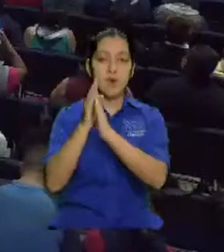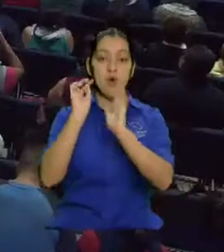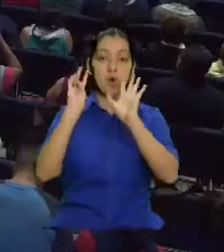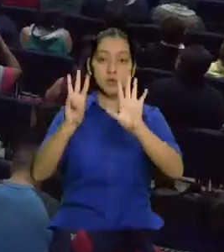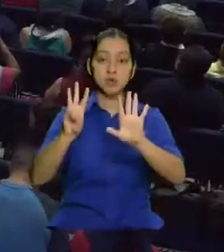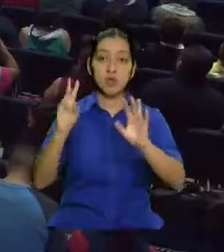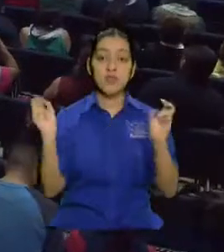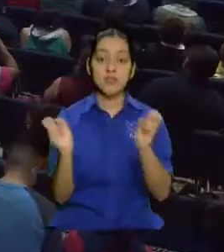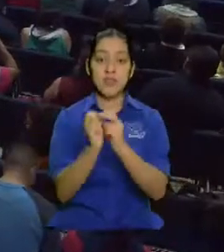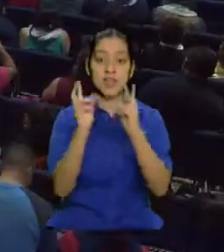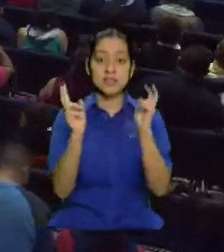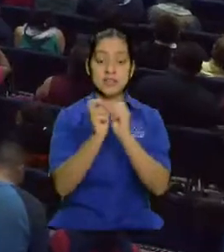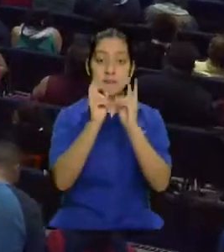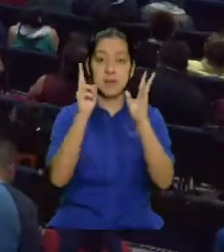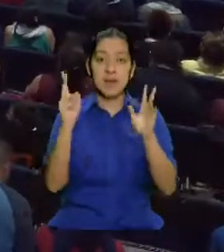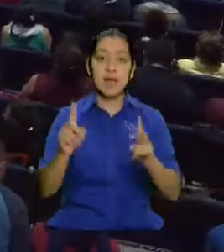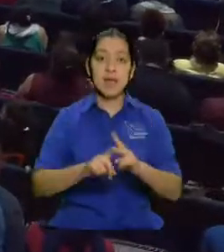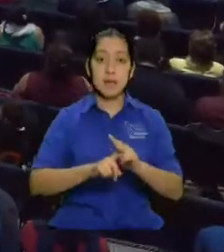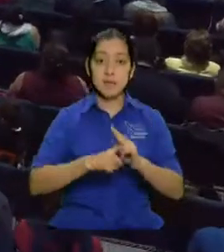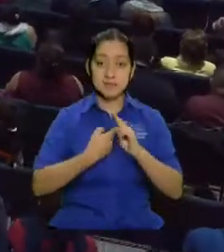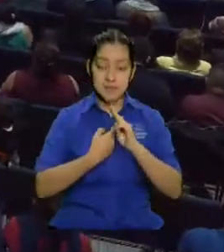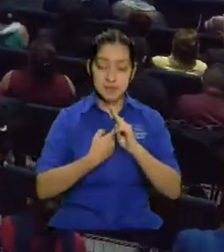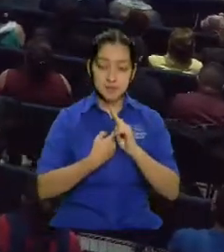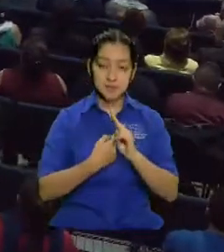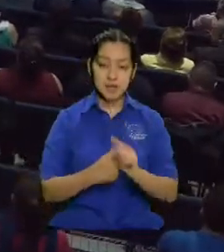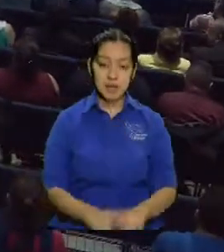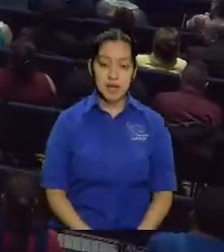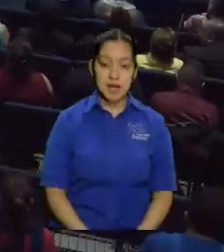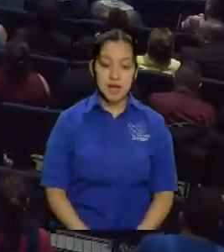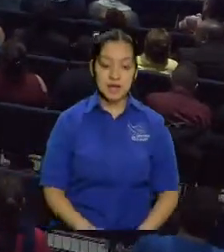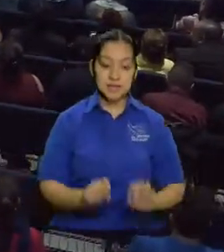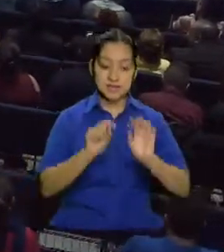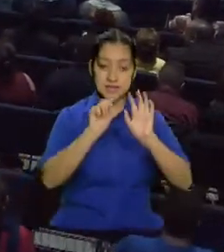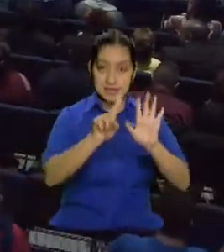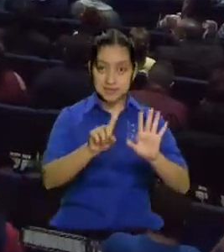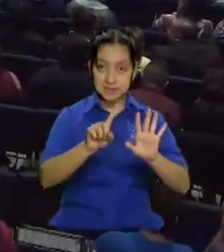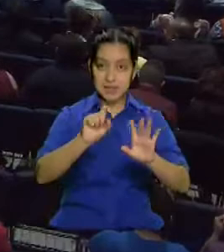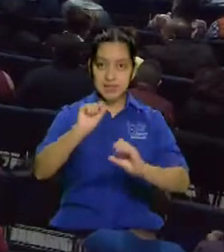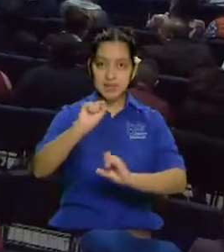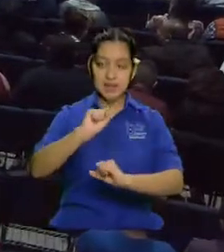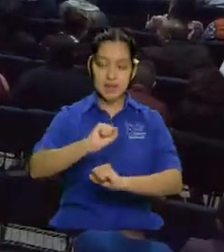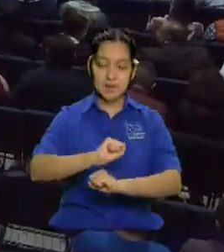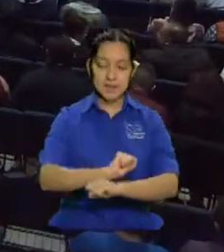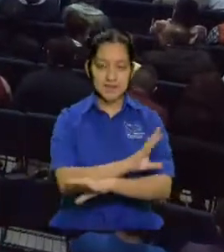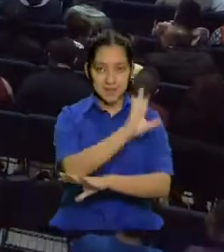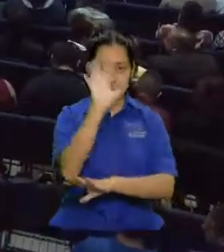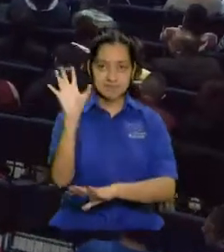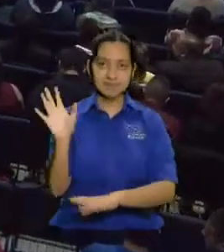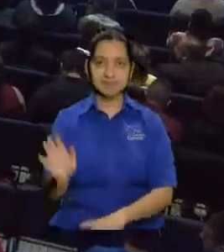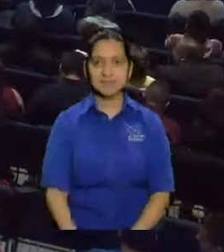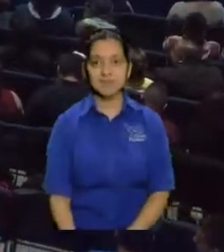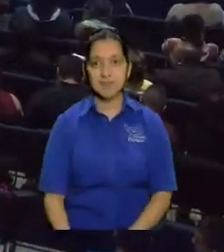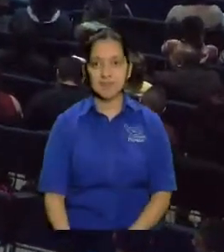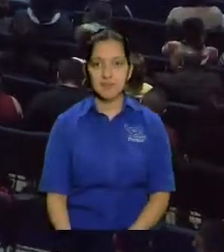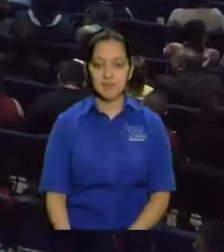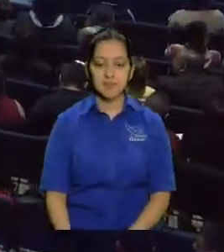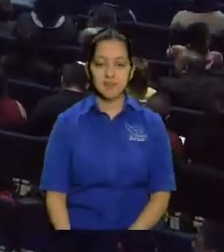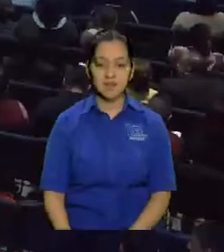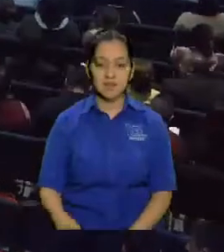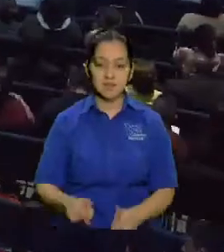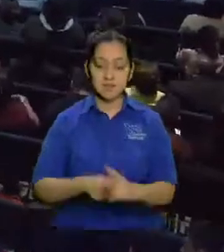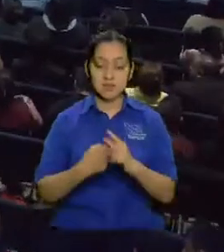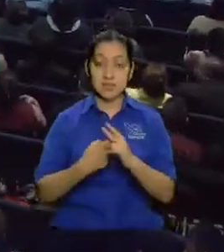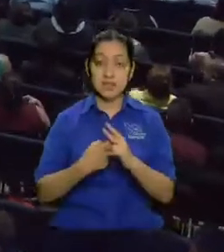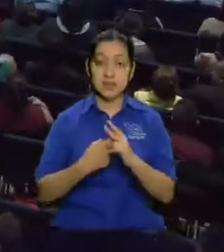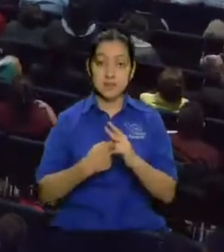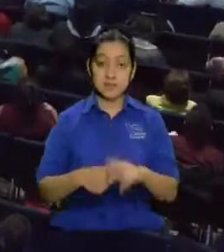La mañana, ¿verdad? Como siempre hacemos cuando están las famosas luces campero, ¿verdad? Entonces vamos a empezar